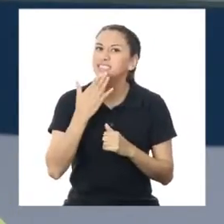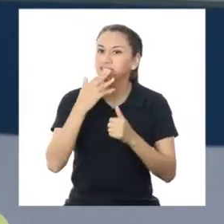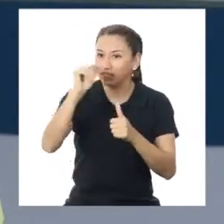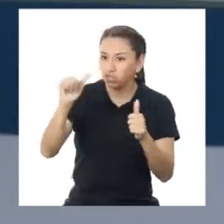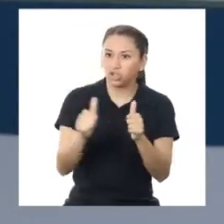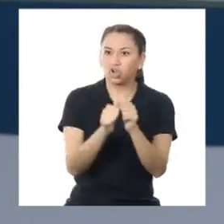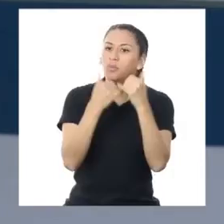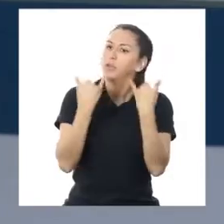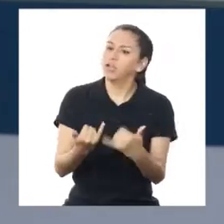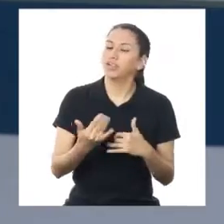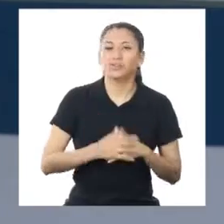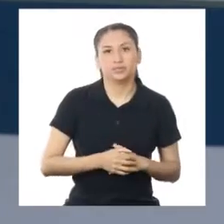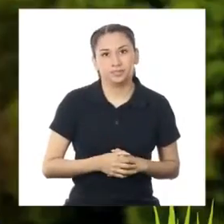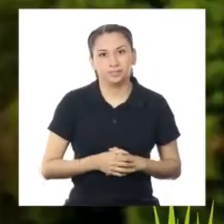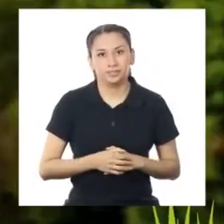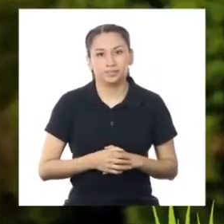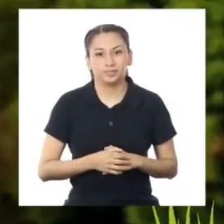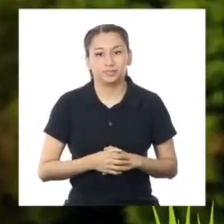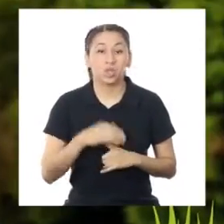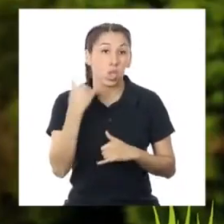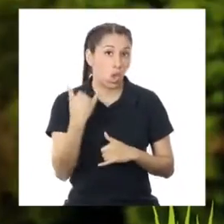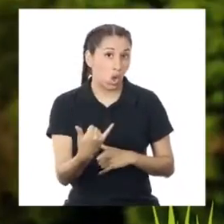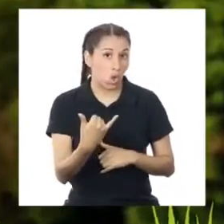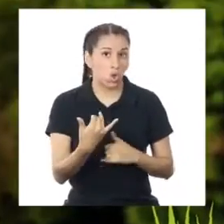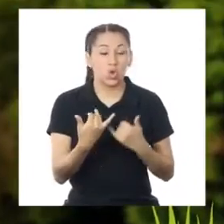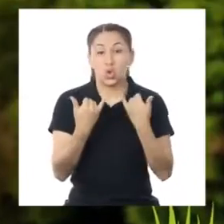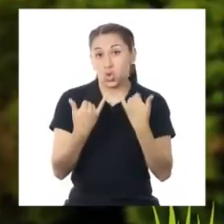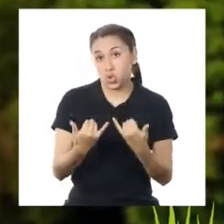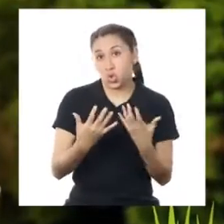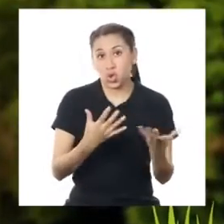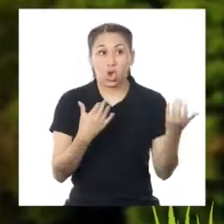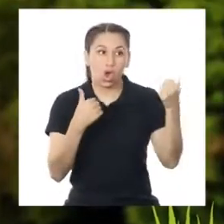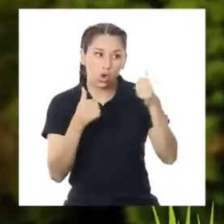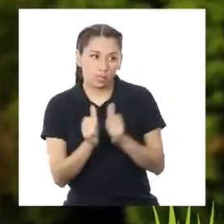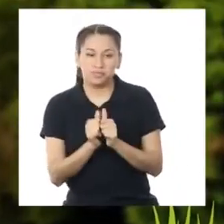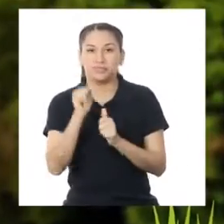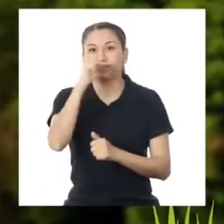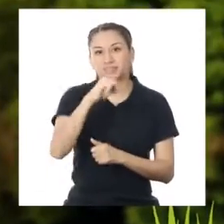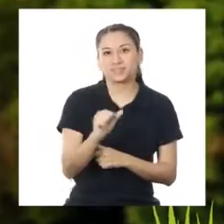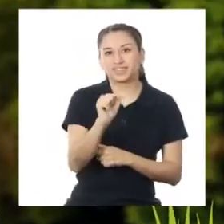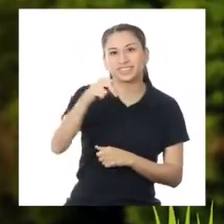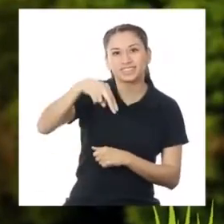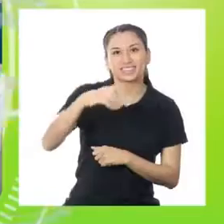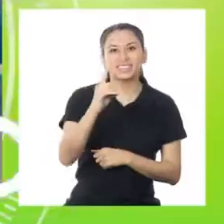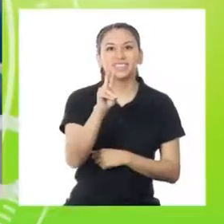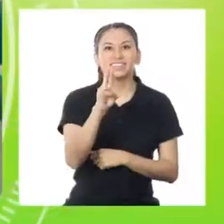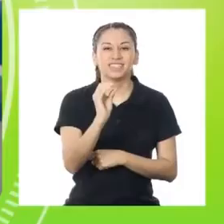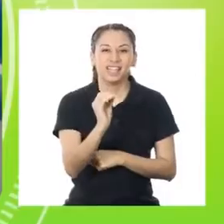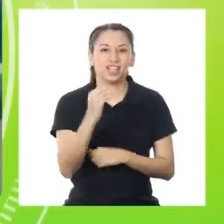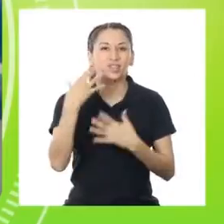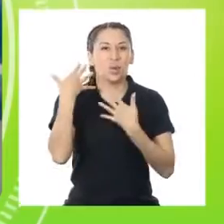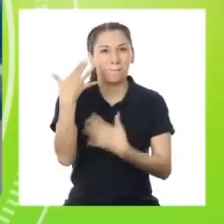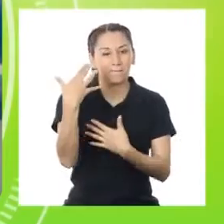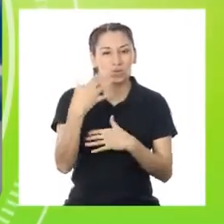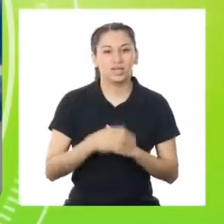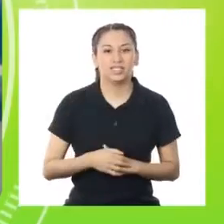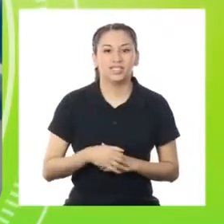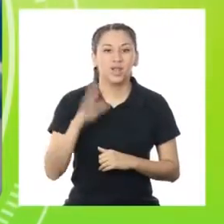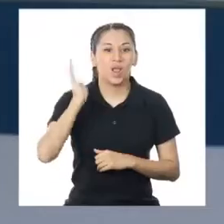estará acompañando el día de hoy? Hoy me estará acompañando Sandro de Piura. ¡Hola!